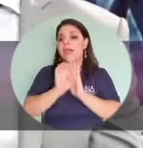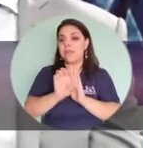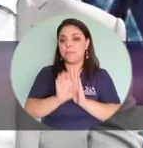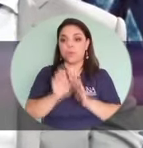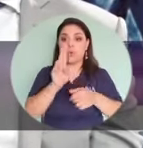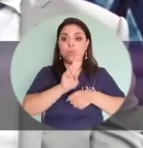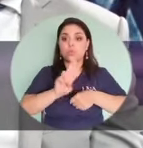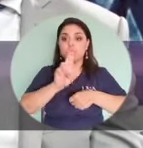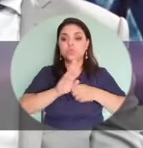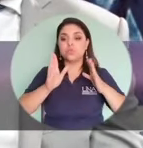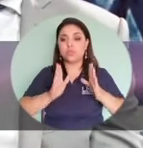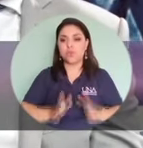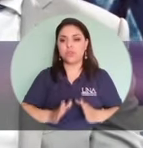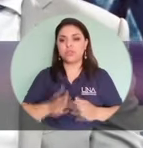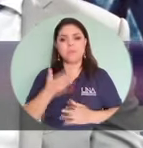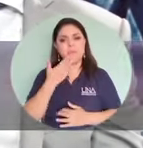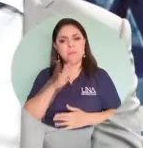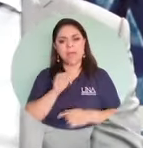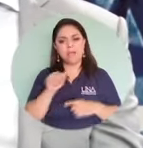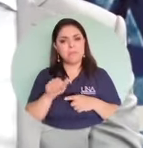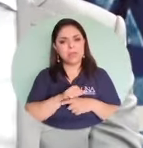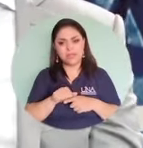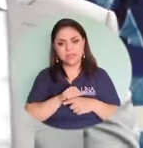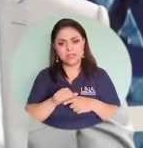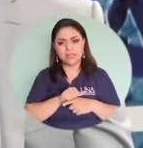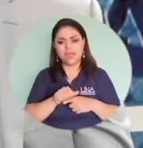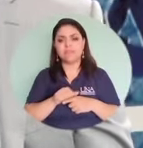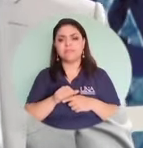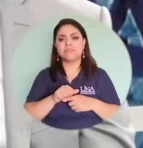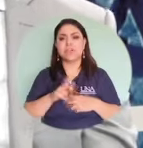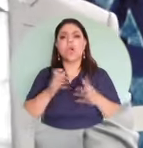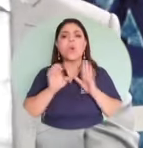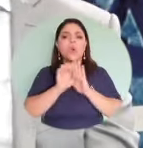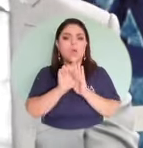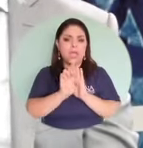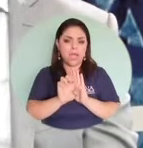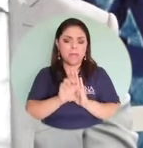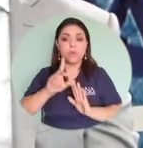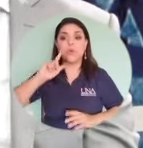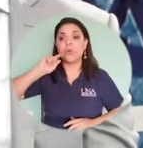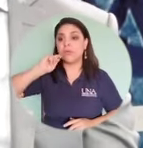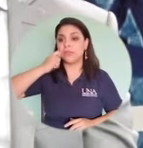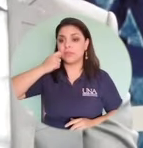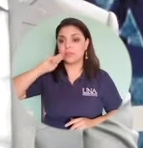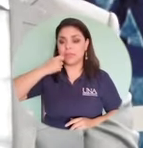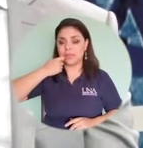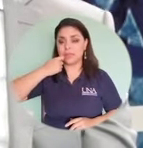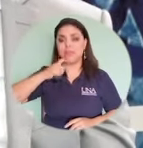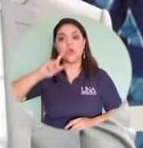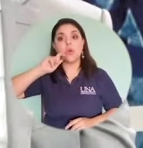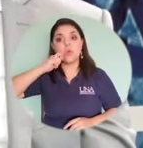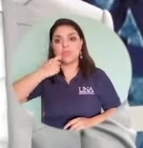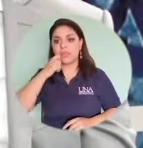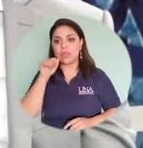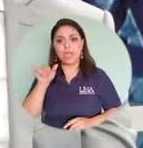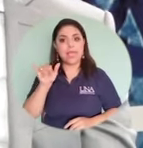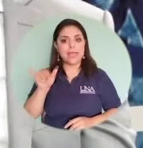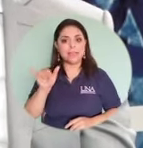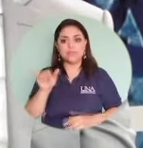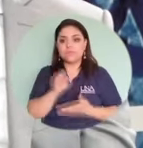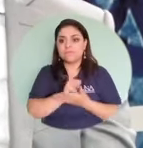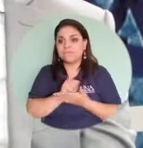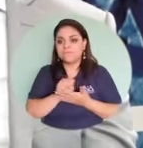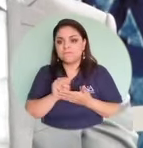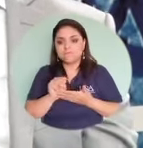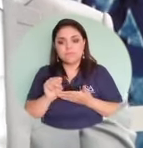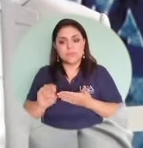podrían estar llevando a cabo, donde pues las contraseñas, hoy en día yo digo que por ejemplo la contraseña es lo más sagrado y tiene que